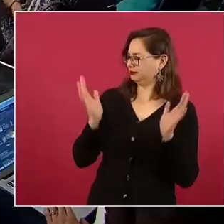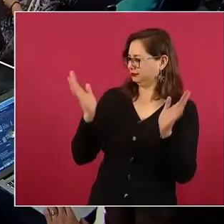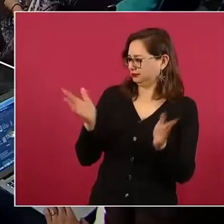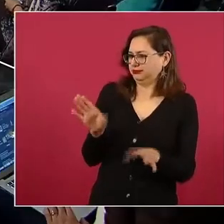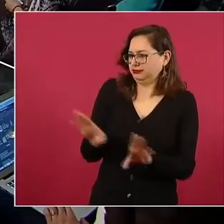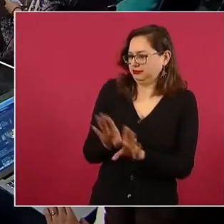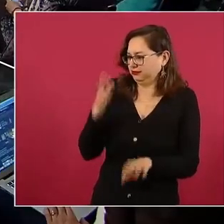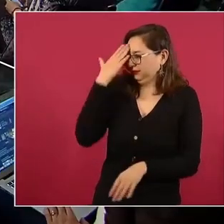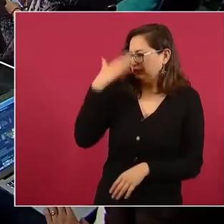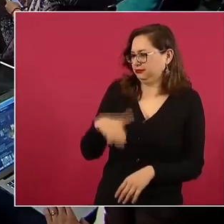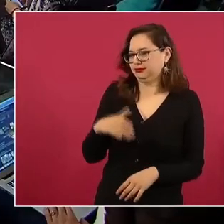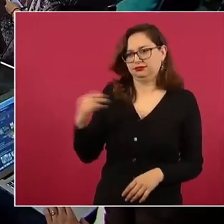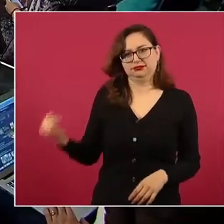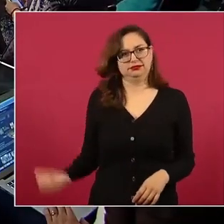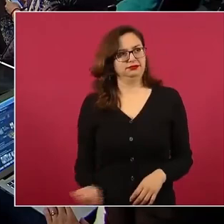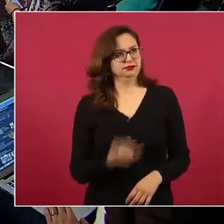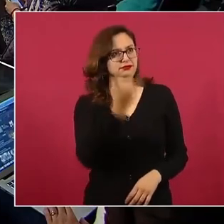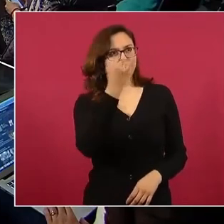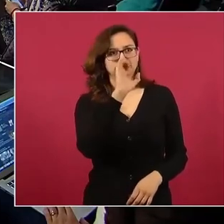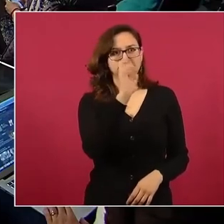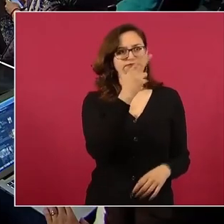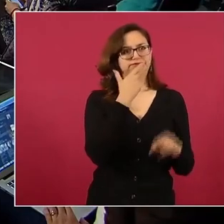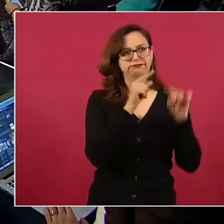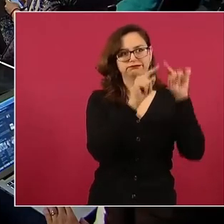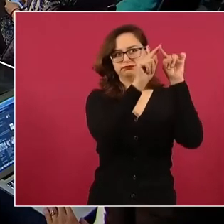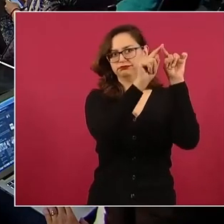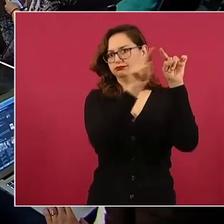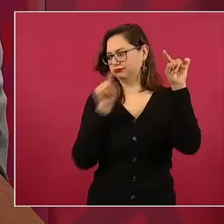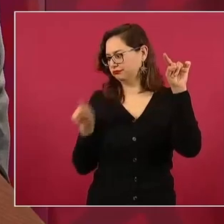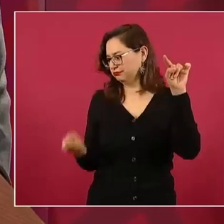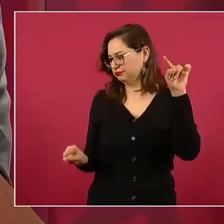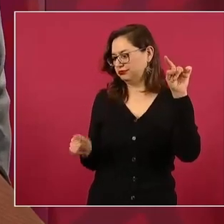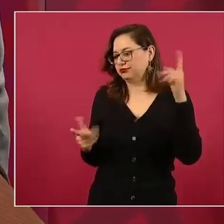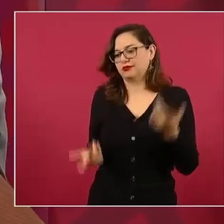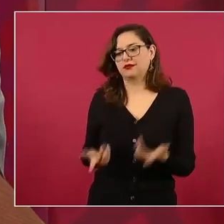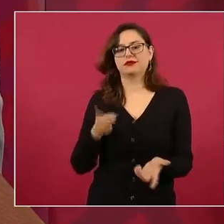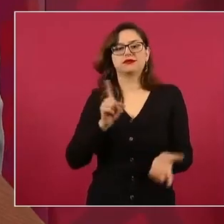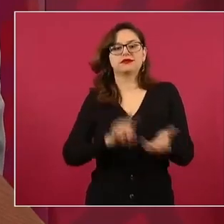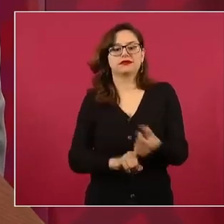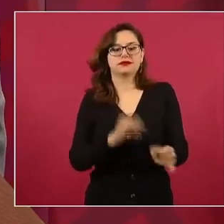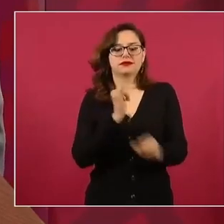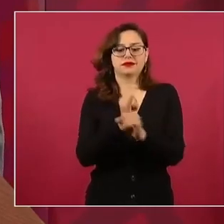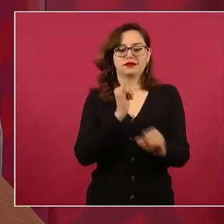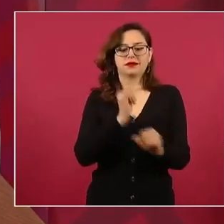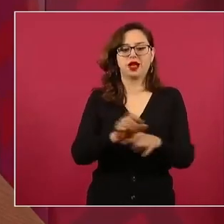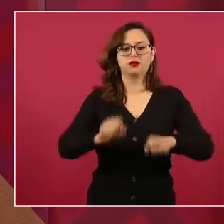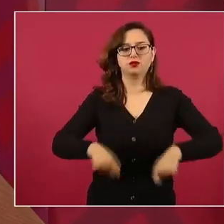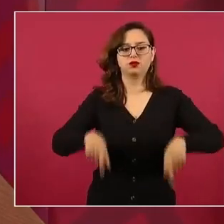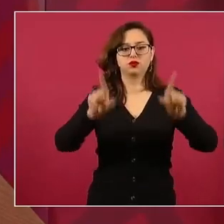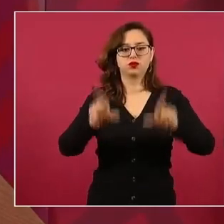porque estaba en las redes, el mismo movimiento,